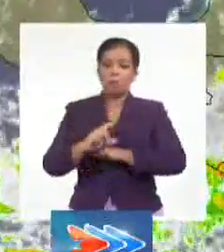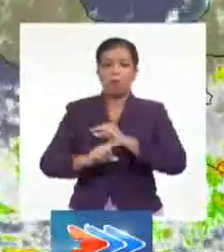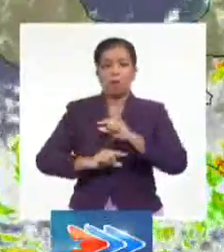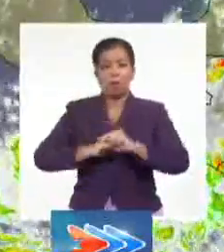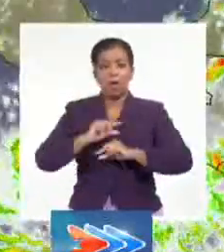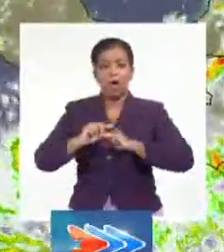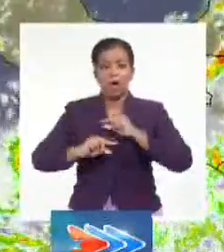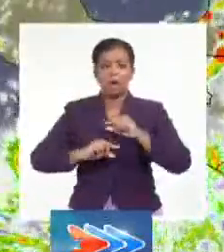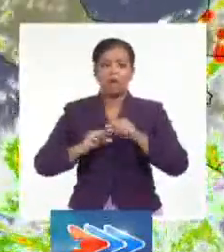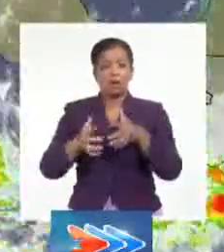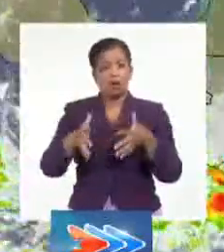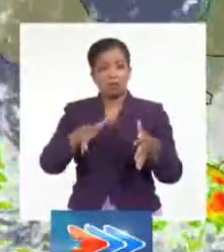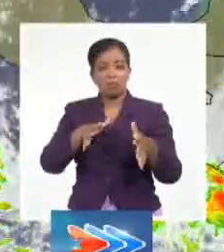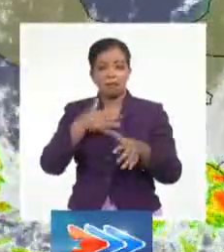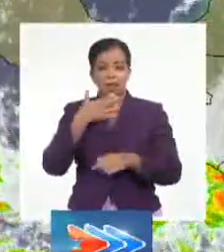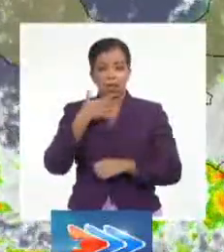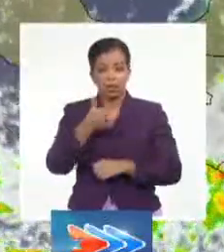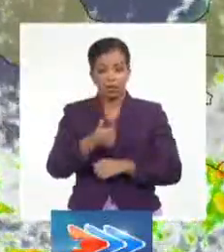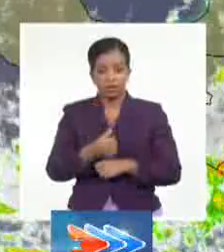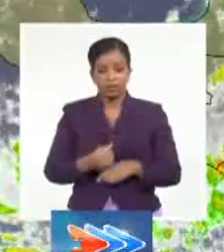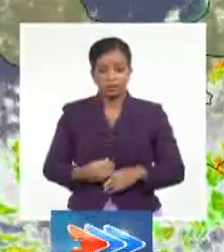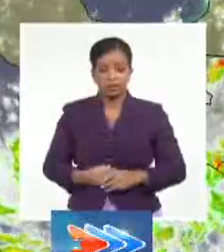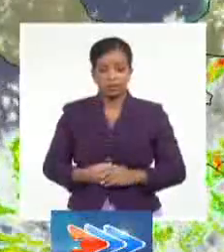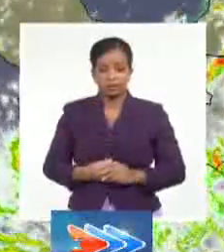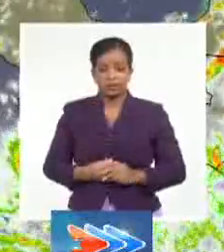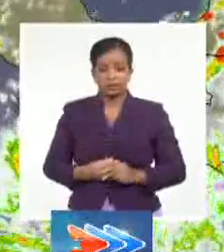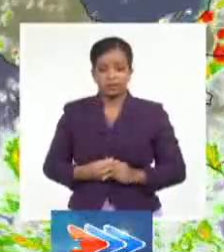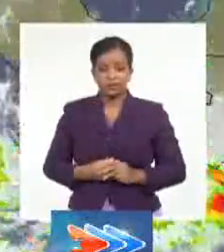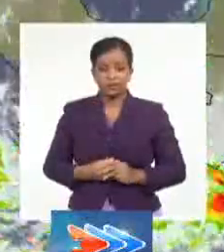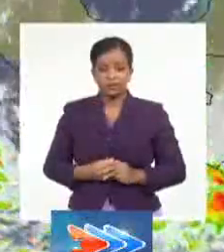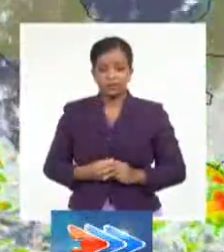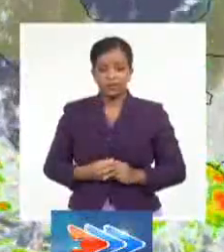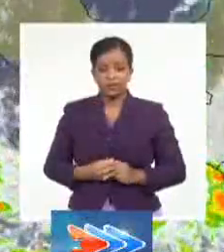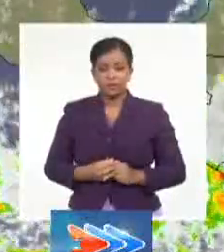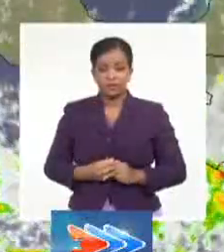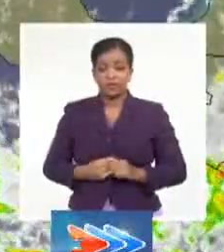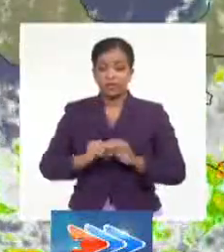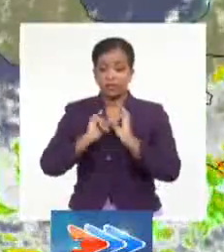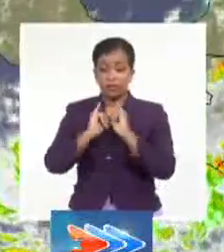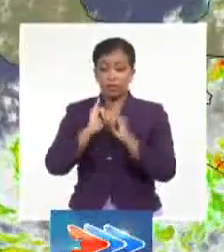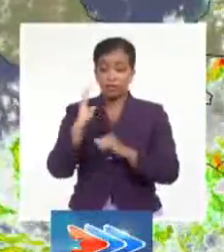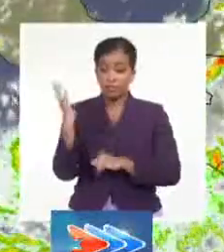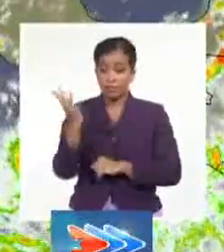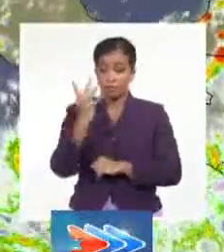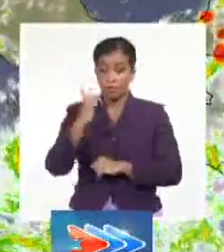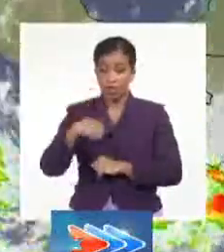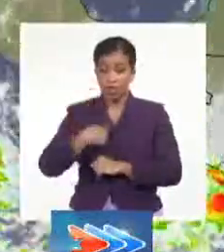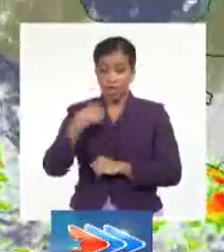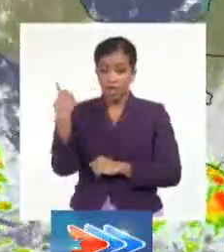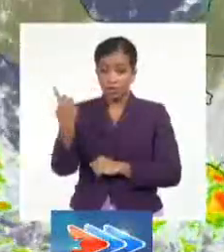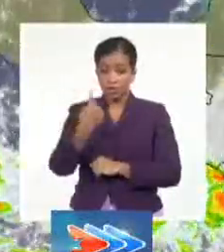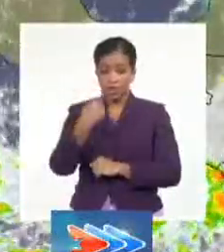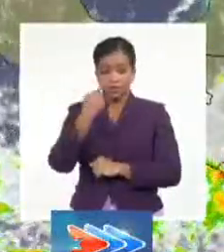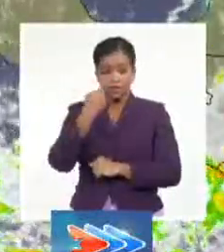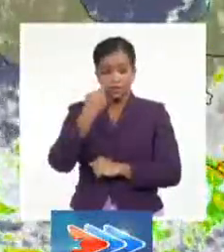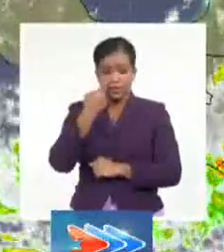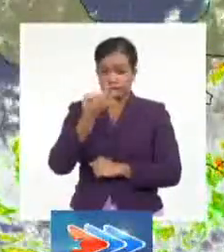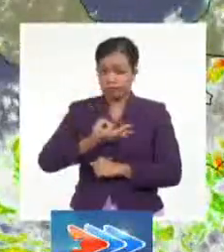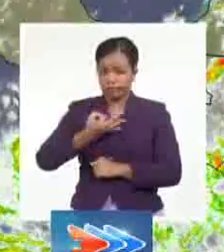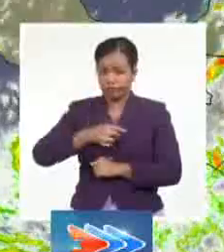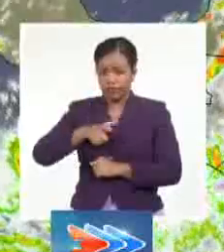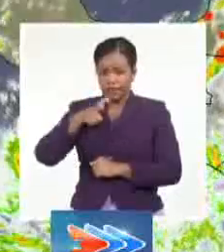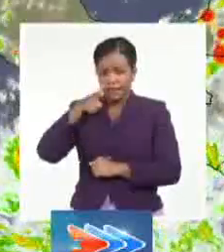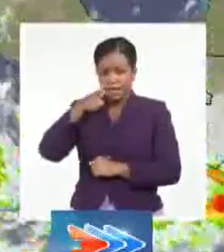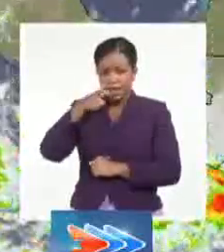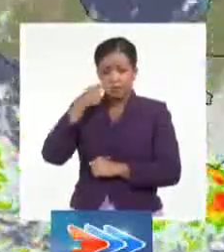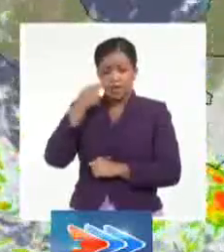más favorables para la formación de una depresión tropical. El Centro de Pronósticos del Instituto de Meteorología mantiene una estrecha vigilancia sobre la